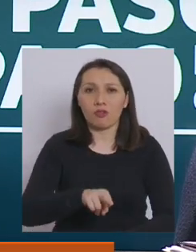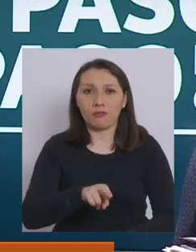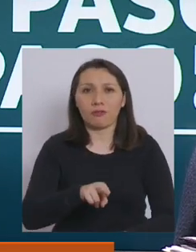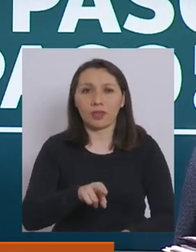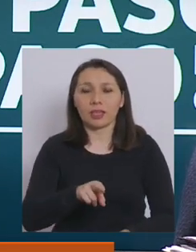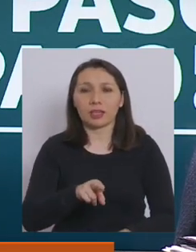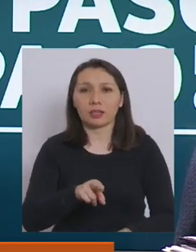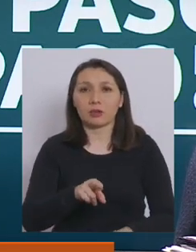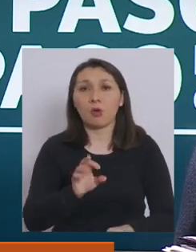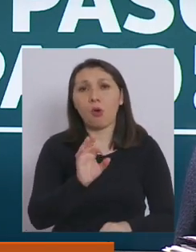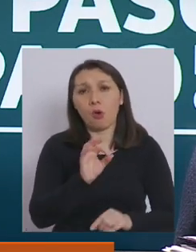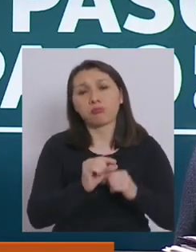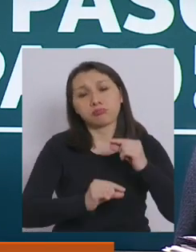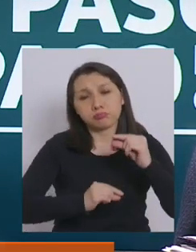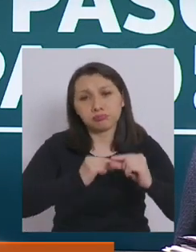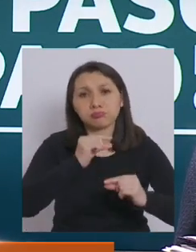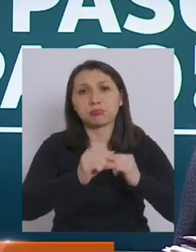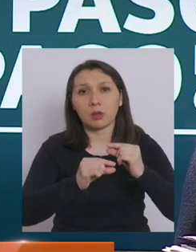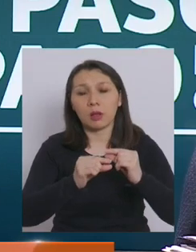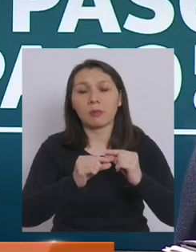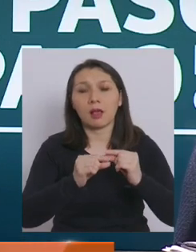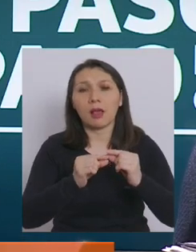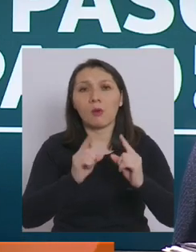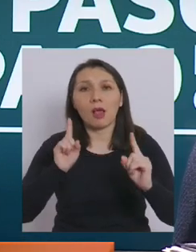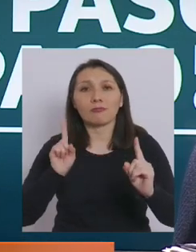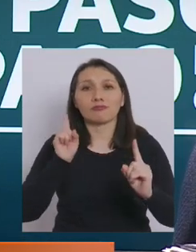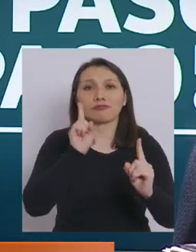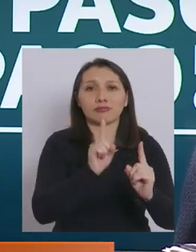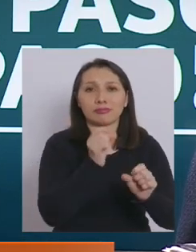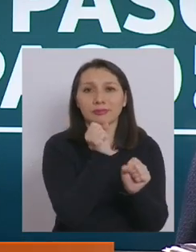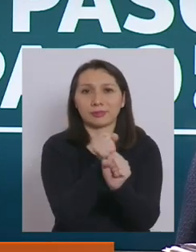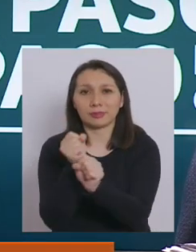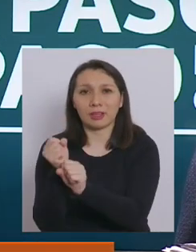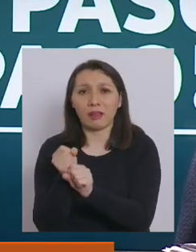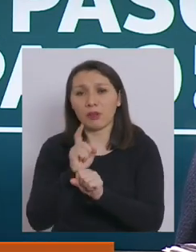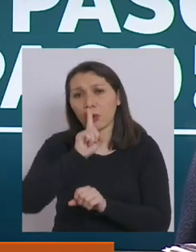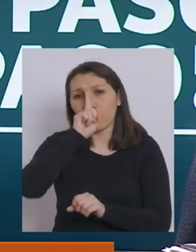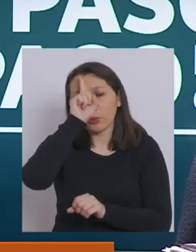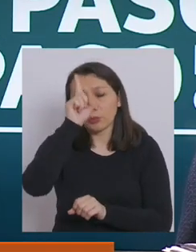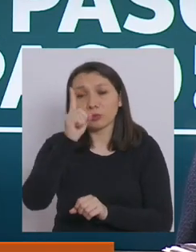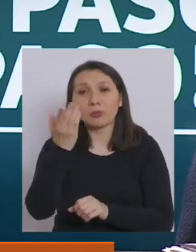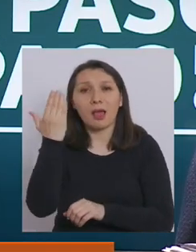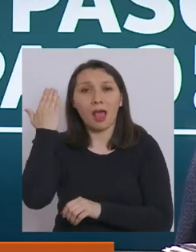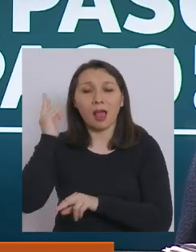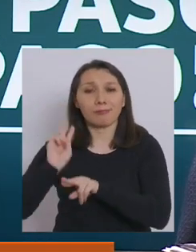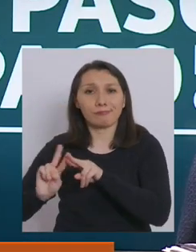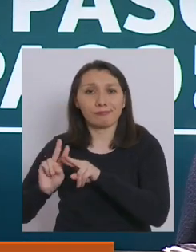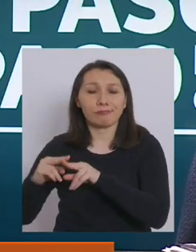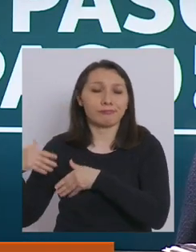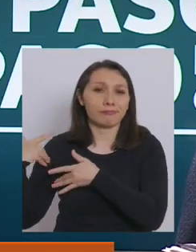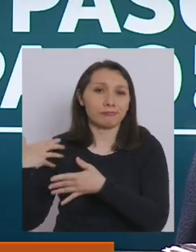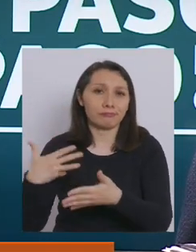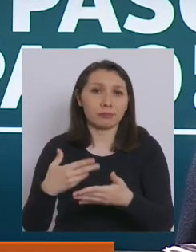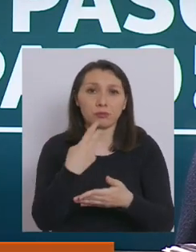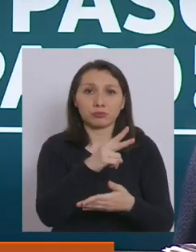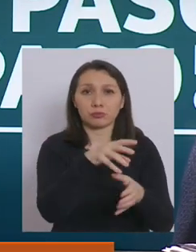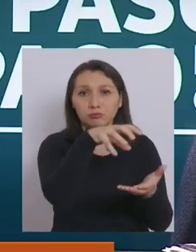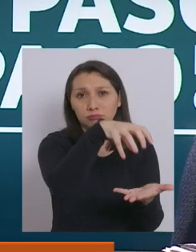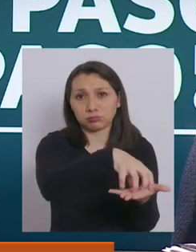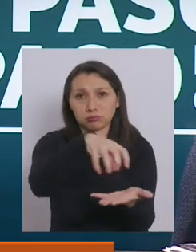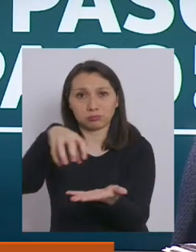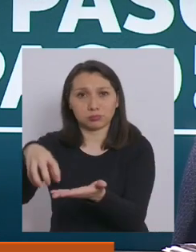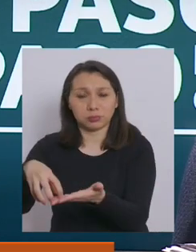poco a poco al trabajo habitual que se venía desarrollando en estas dependencias